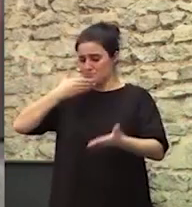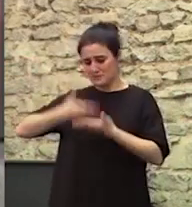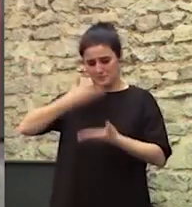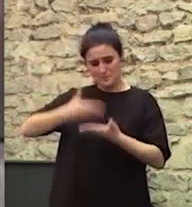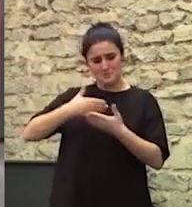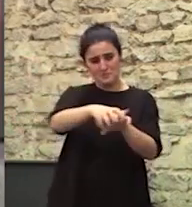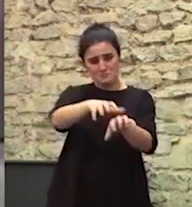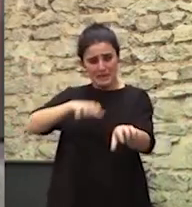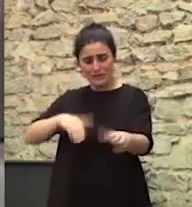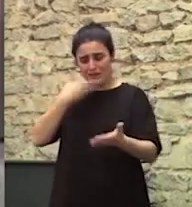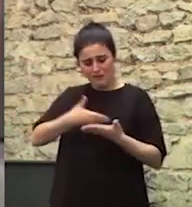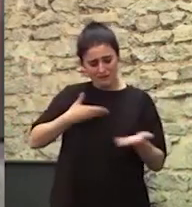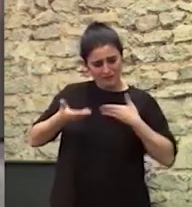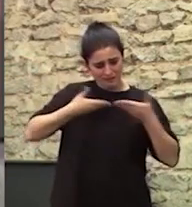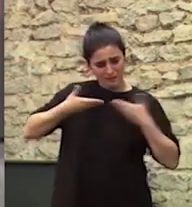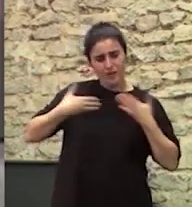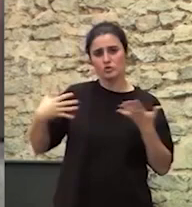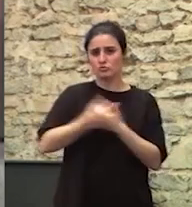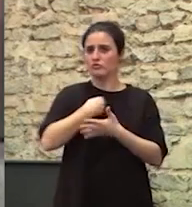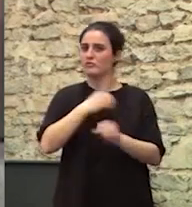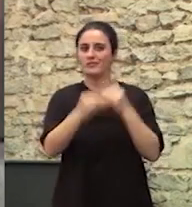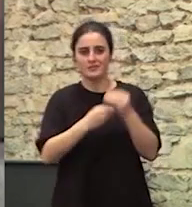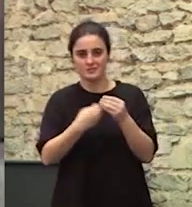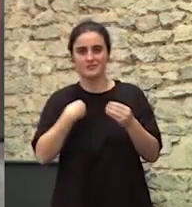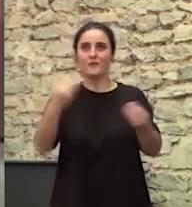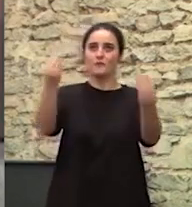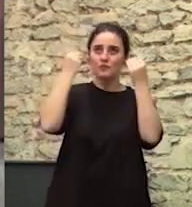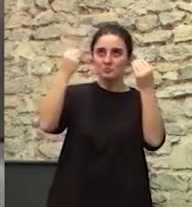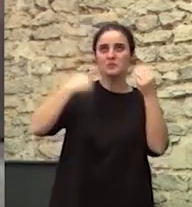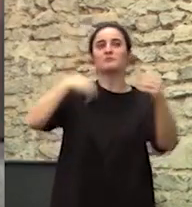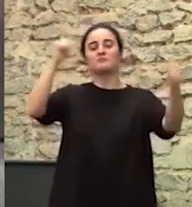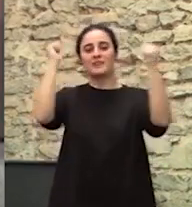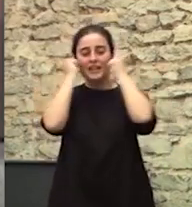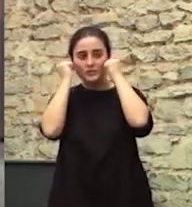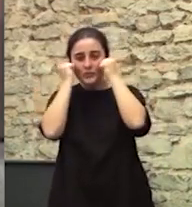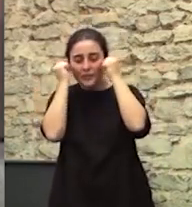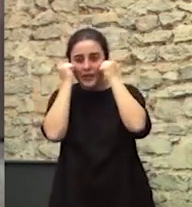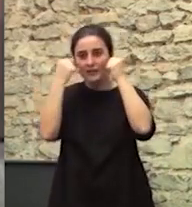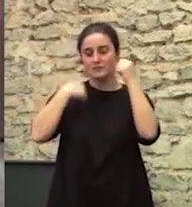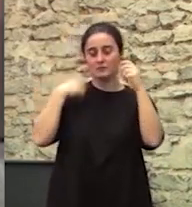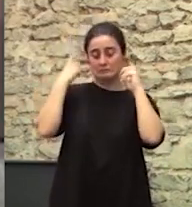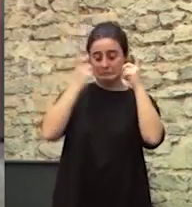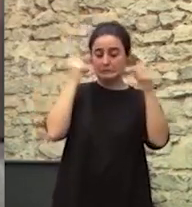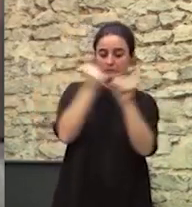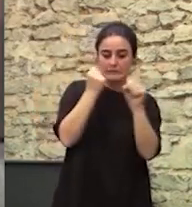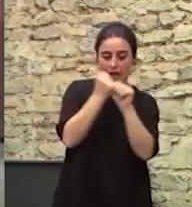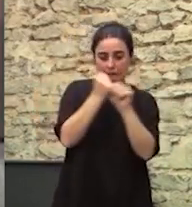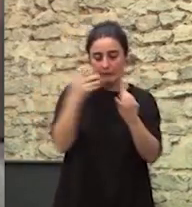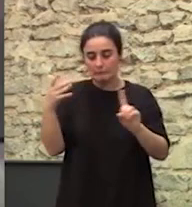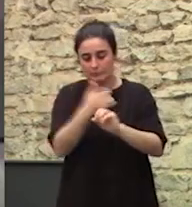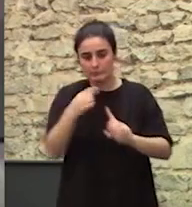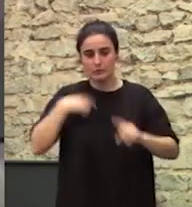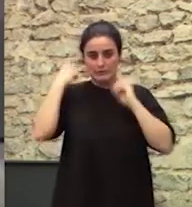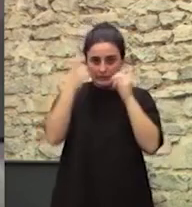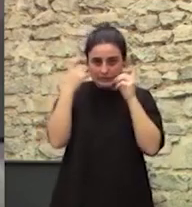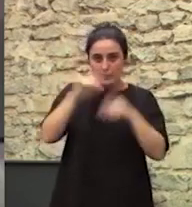sociedad mayoritaria Todo Me he formado He estudiado He intentado buscar trabajo He